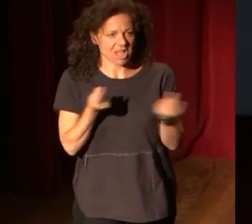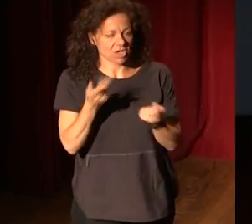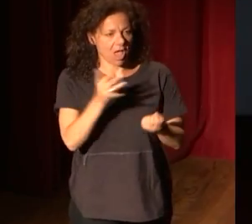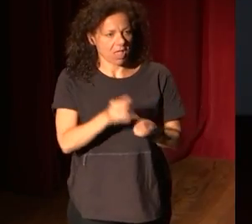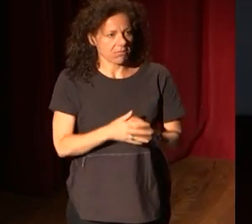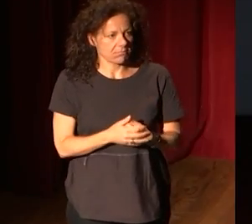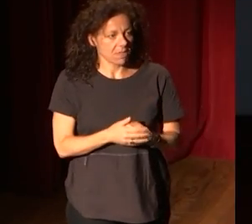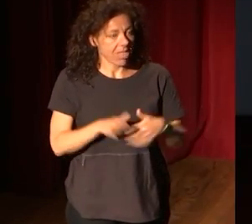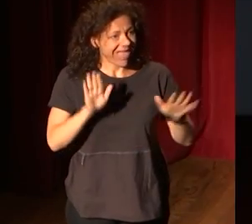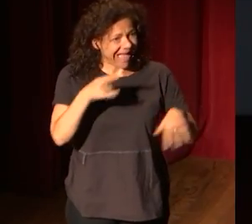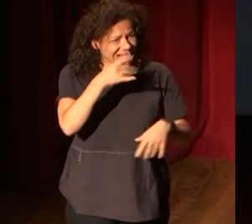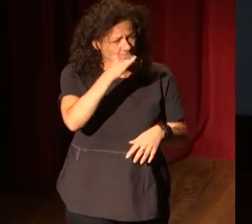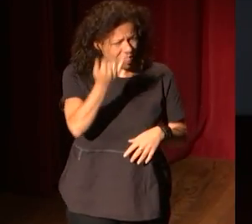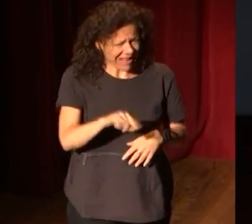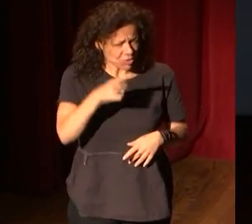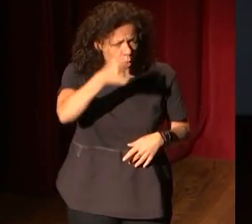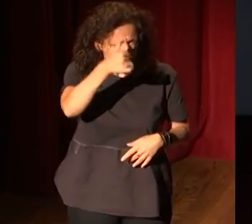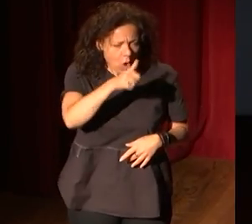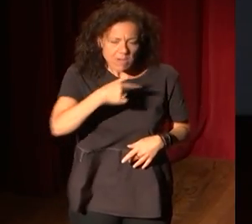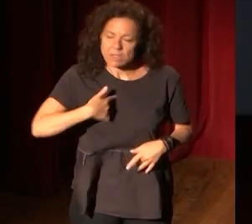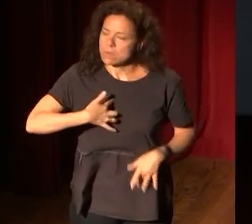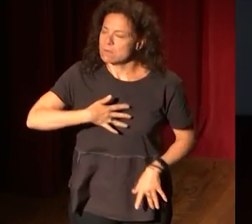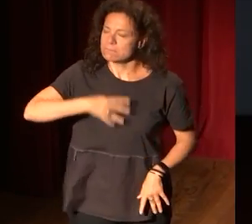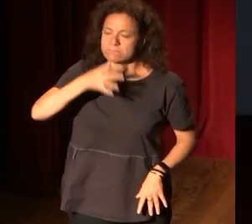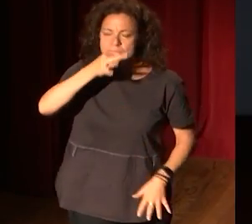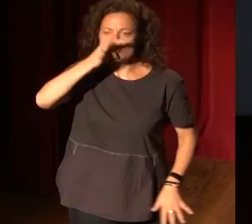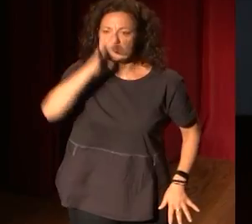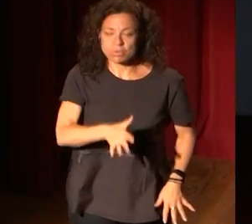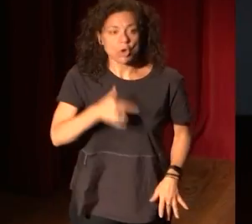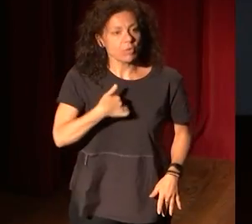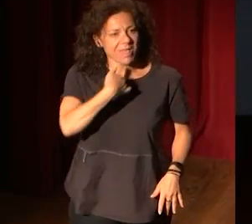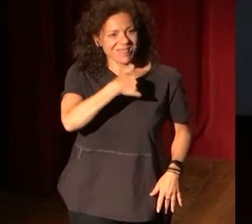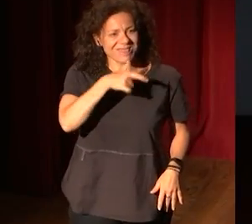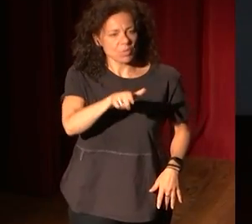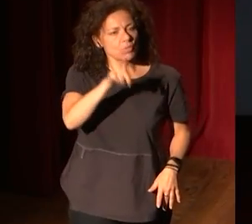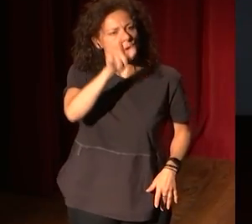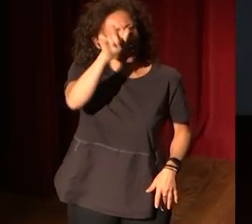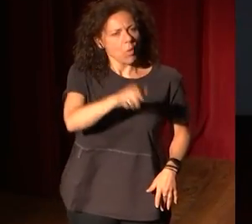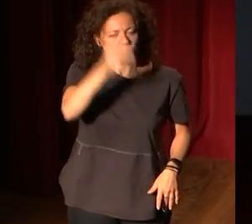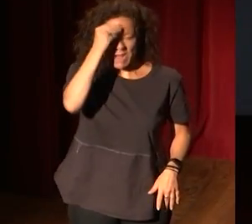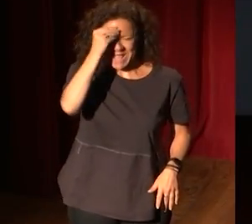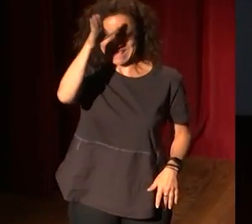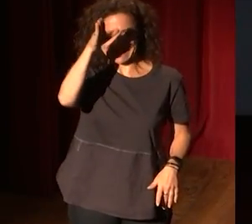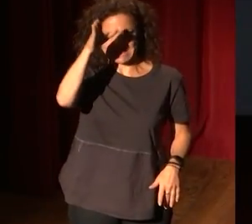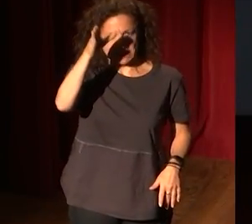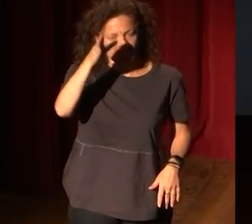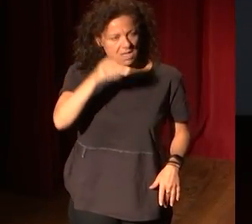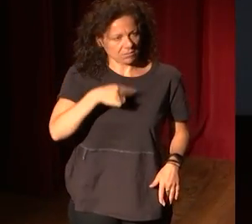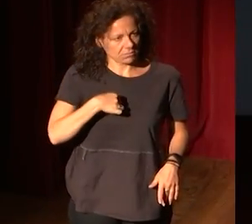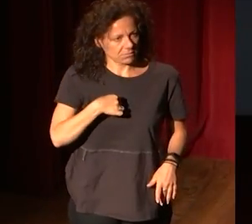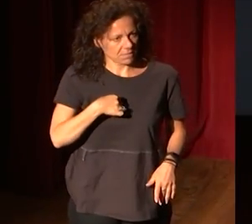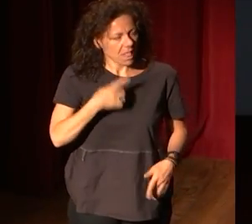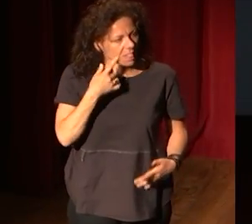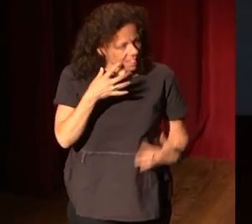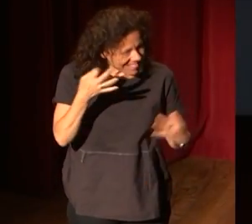Agen González, que era un señor, les prometo, voy a decirlo con esta palabra antigua, un intelectual. Es decir,